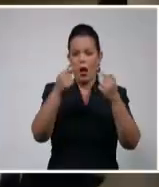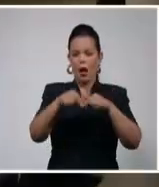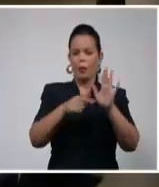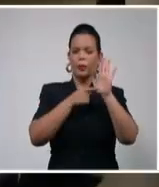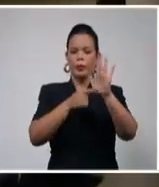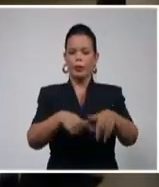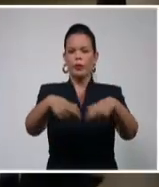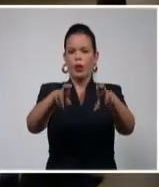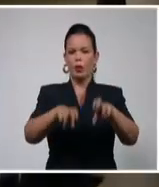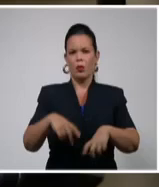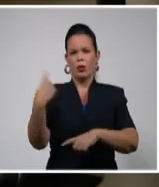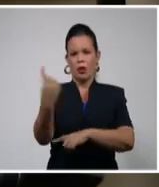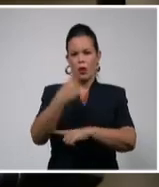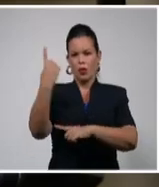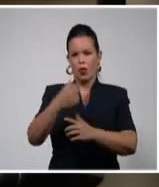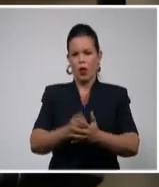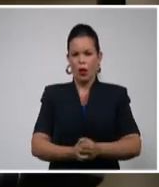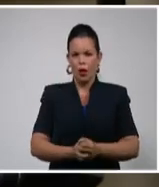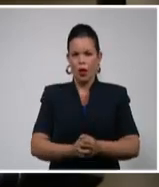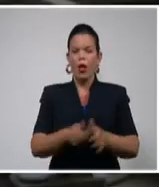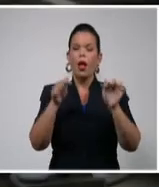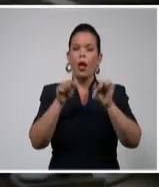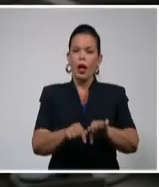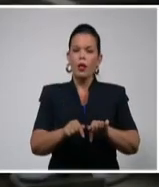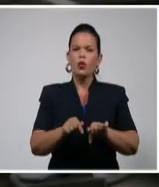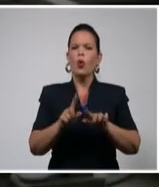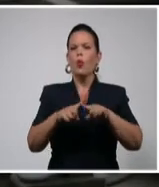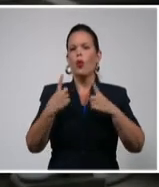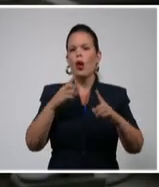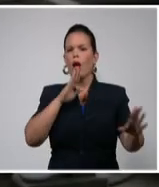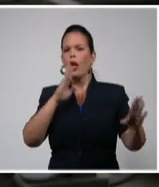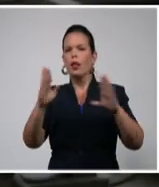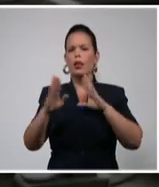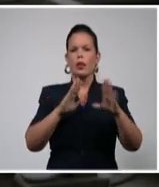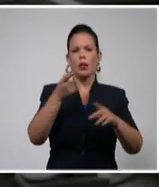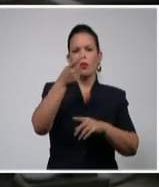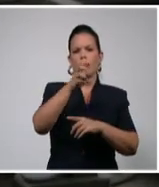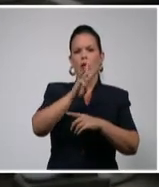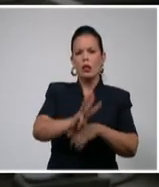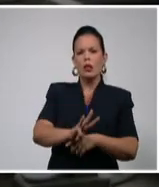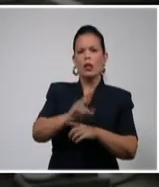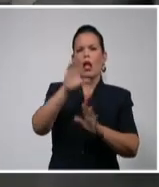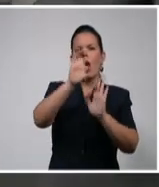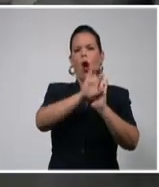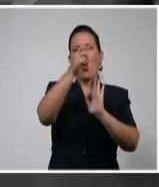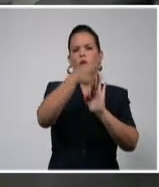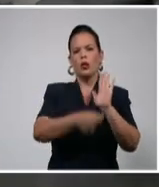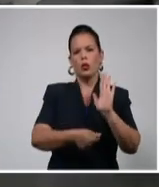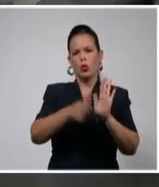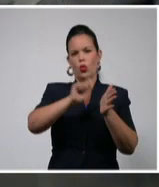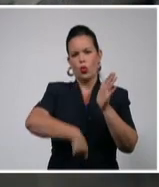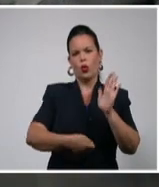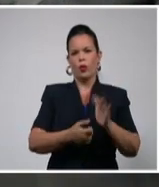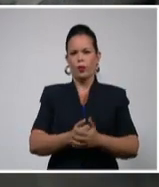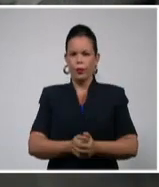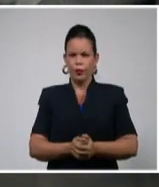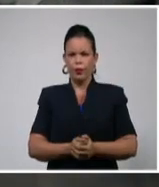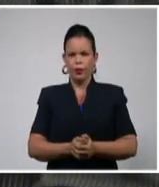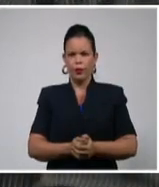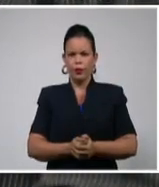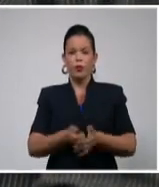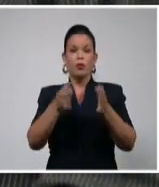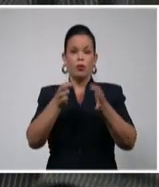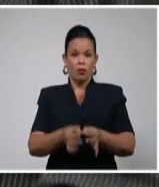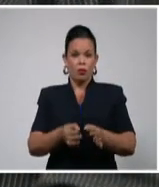de conformidad con la disposición transitoria decimoprimera de la Constitución. Como se expresó en la sesión de